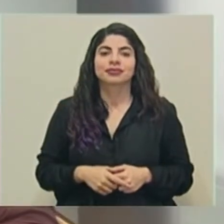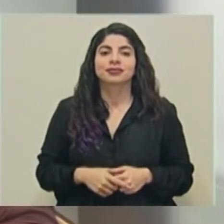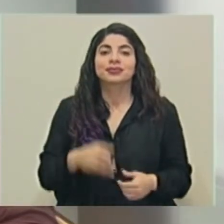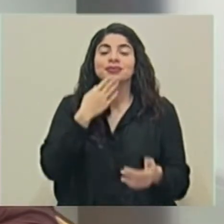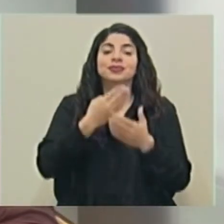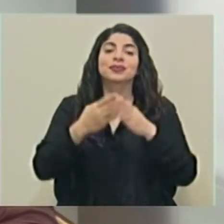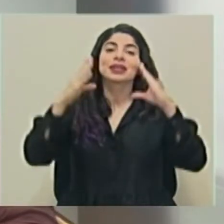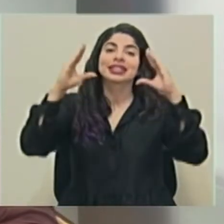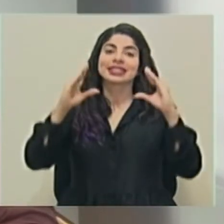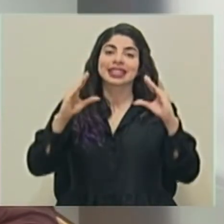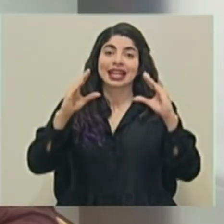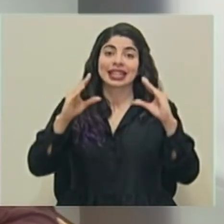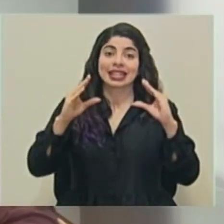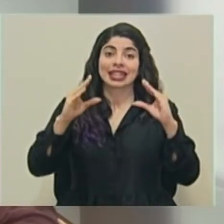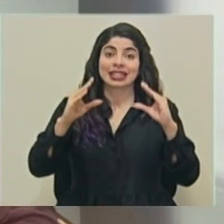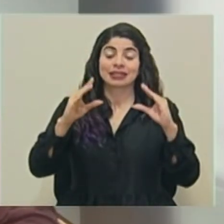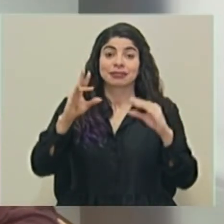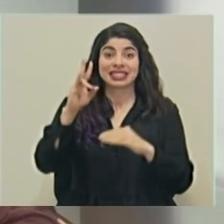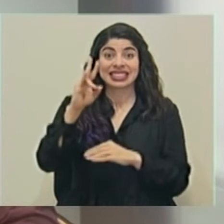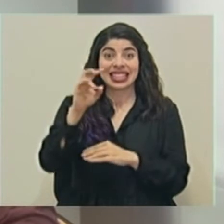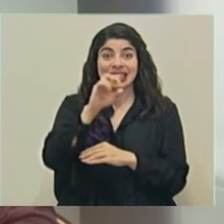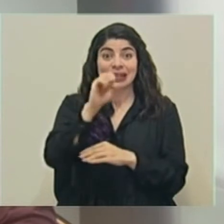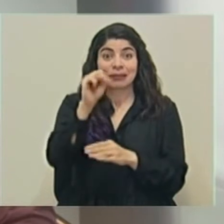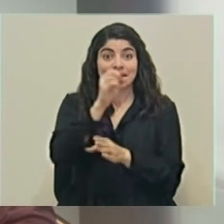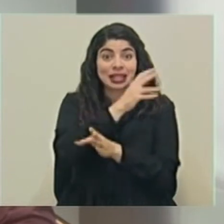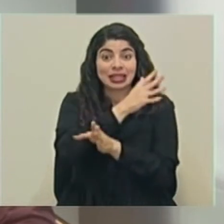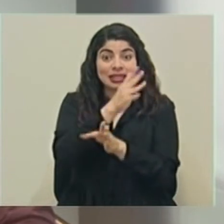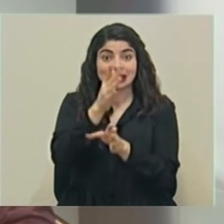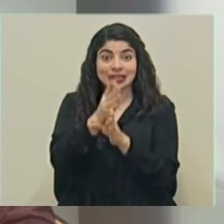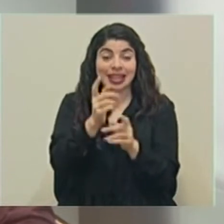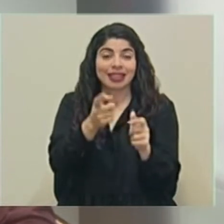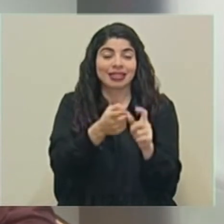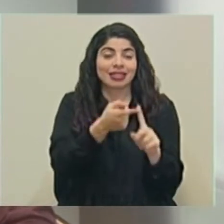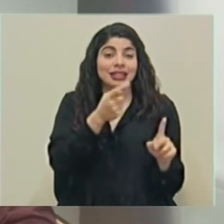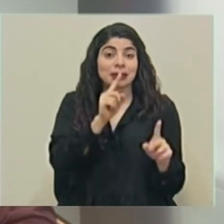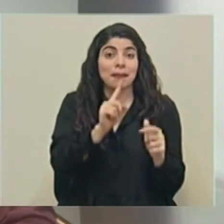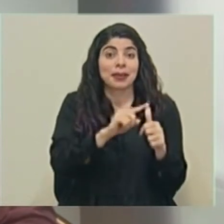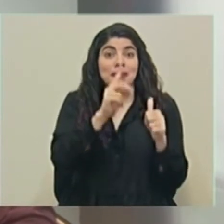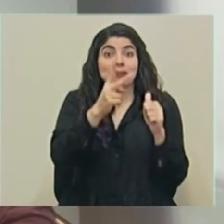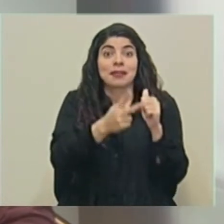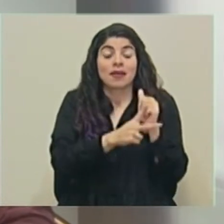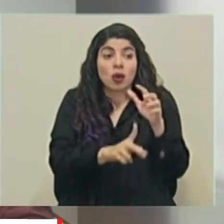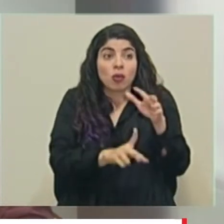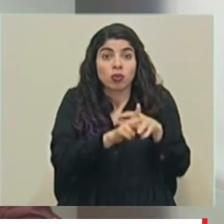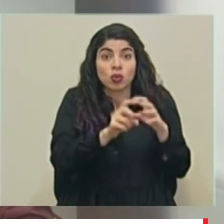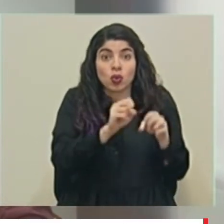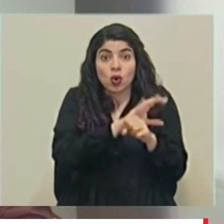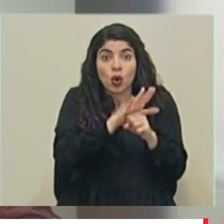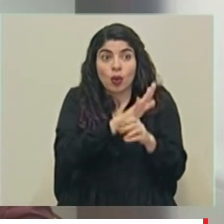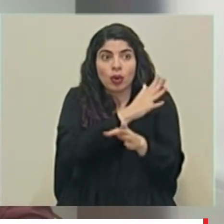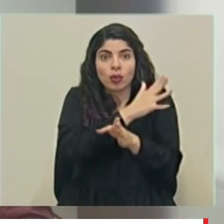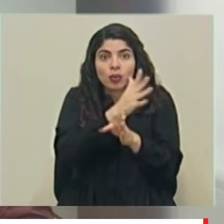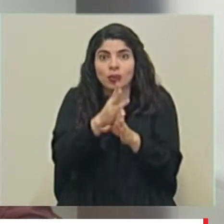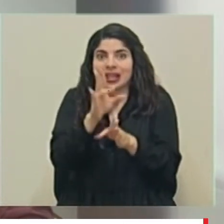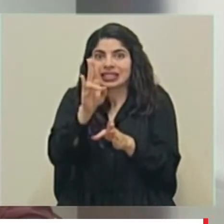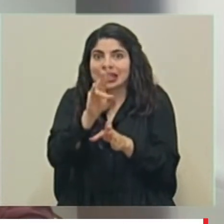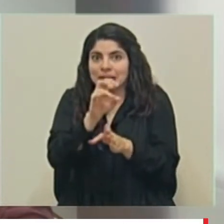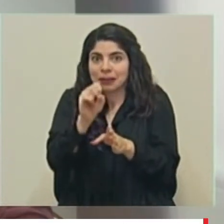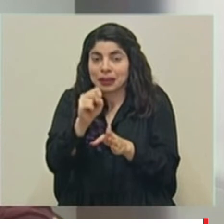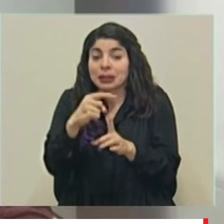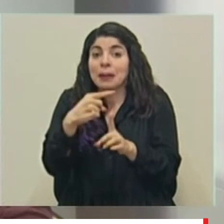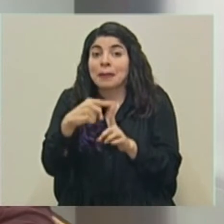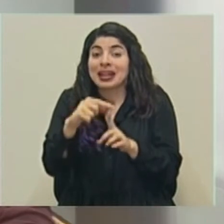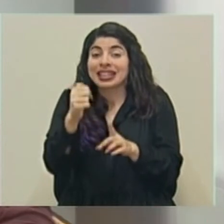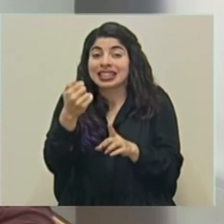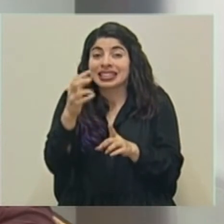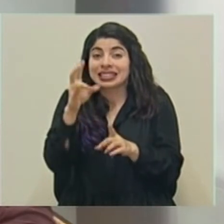Buenas tardes. A siete meses de que el país diagnosticara el primer caso de COVID-19 y sumado a los 17